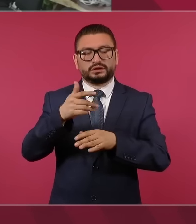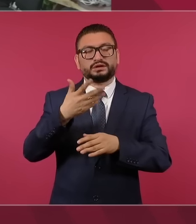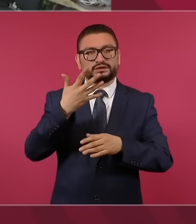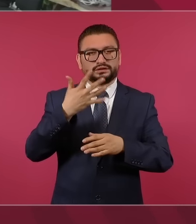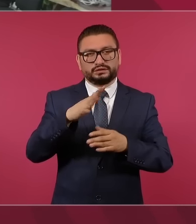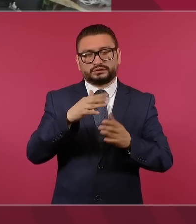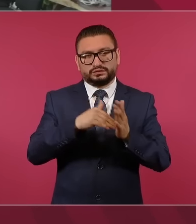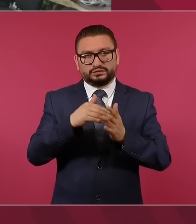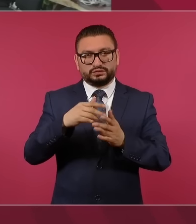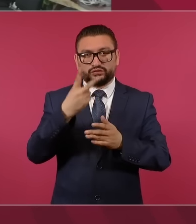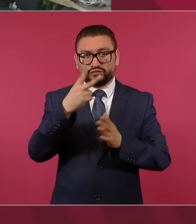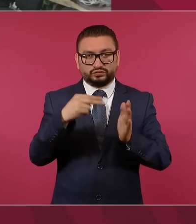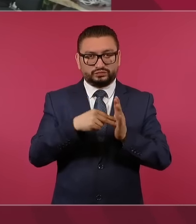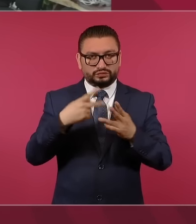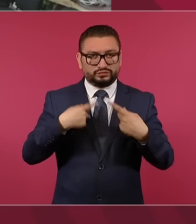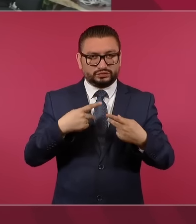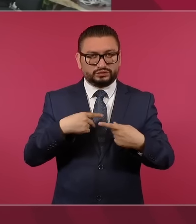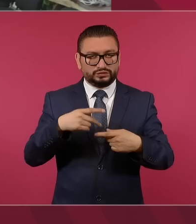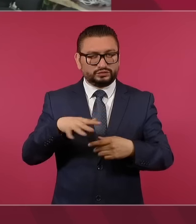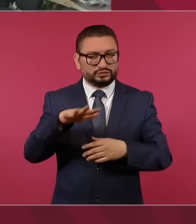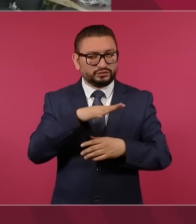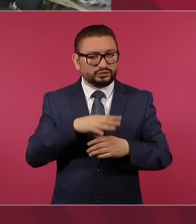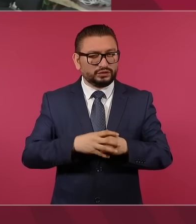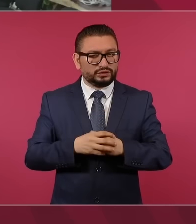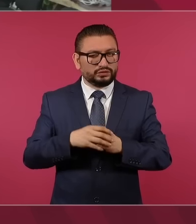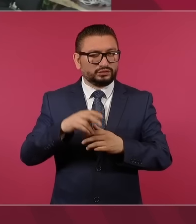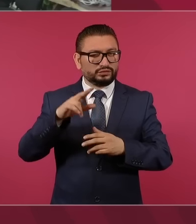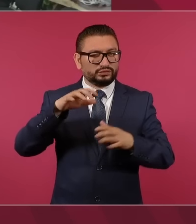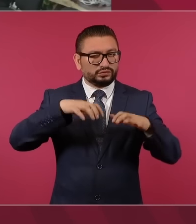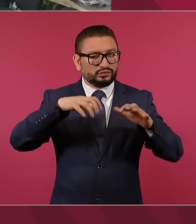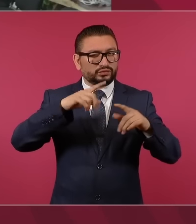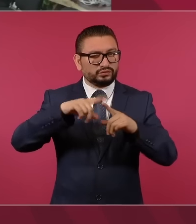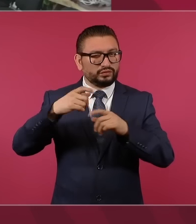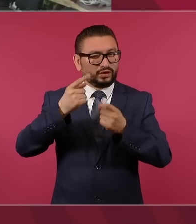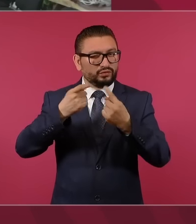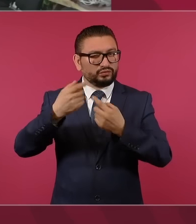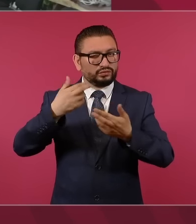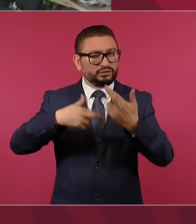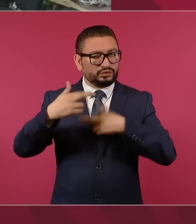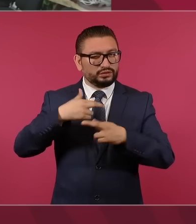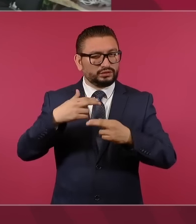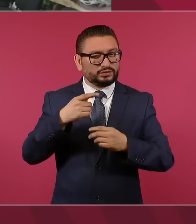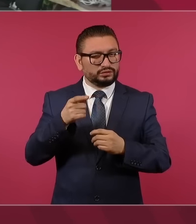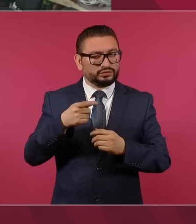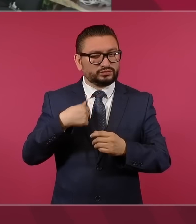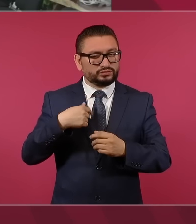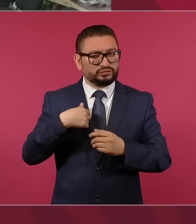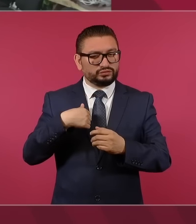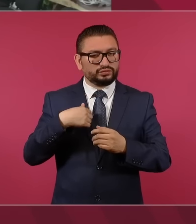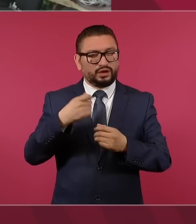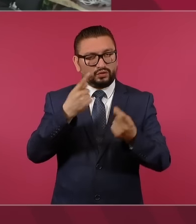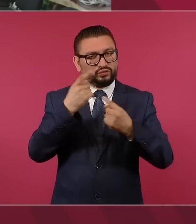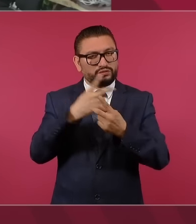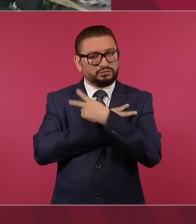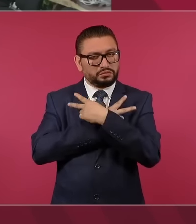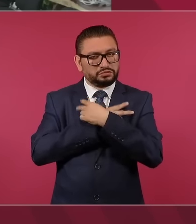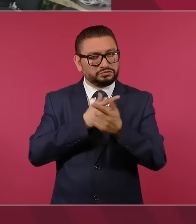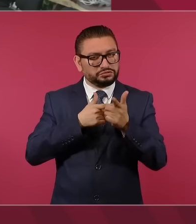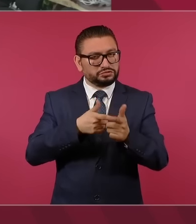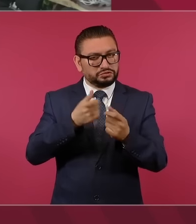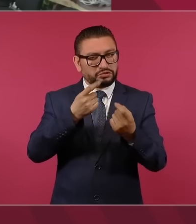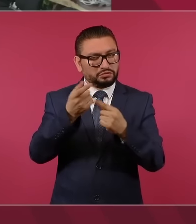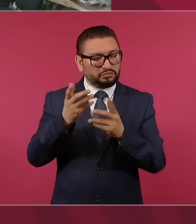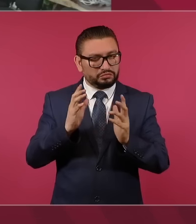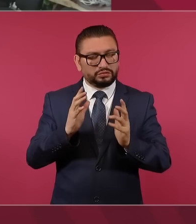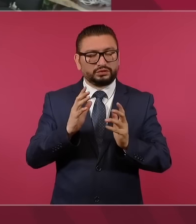condiciones, y nos dicen, en cuanto pasen las condiciones del clima, yo me regreso a meter y continuaré mis vacaciones. Entonces, comienza en unos